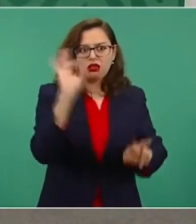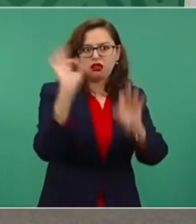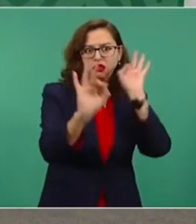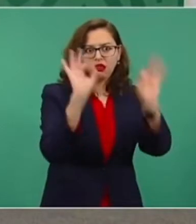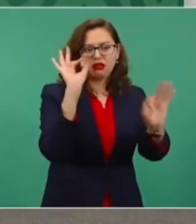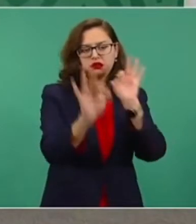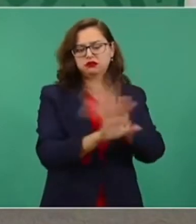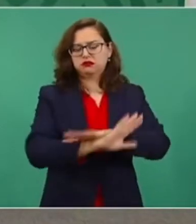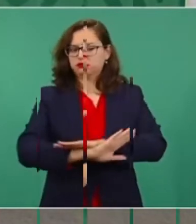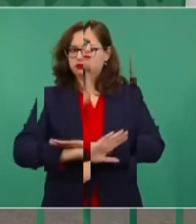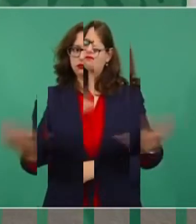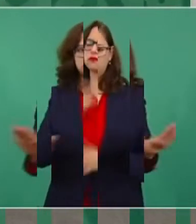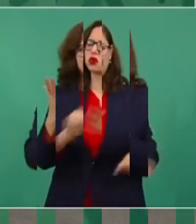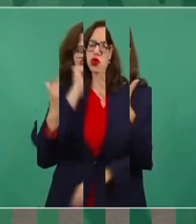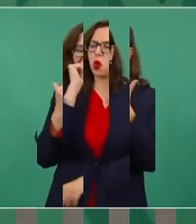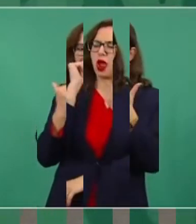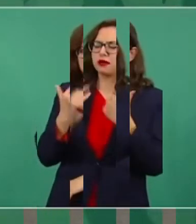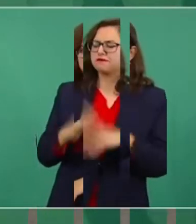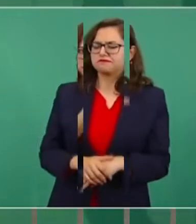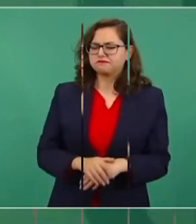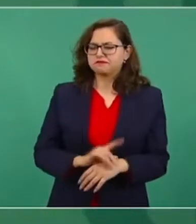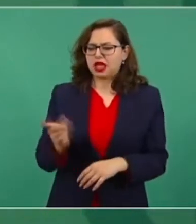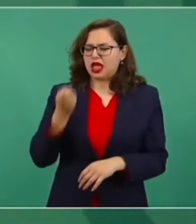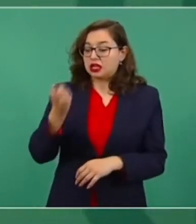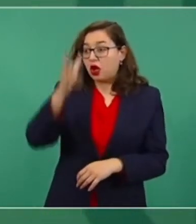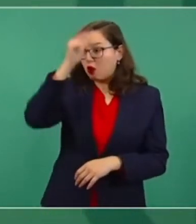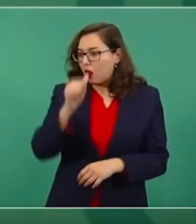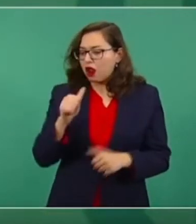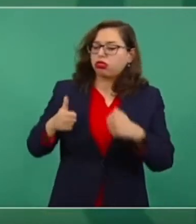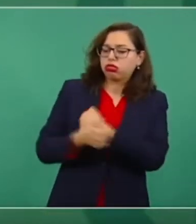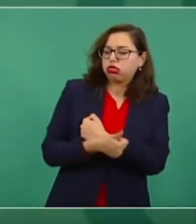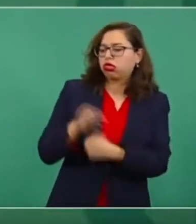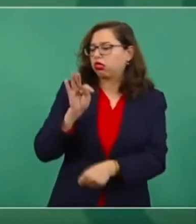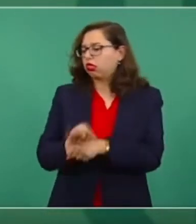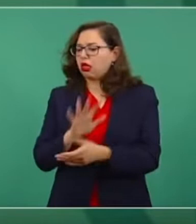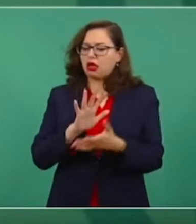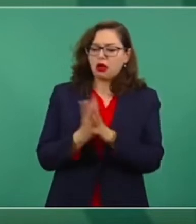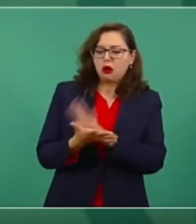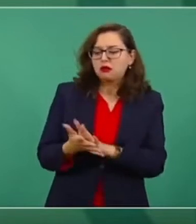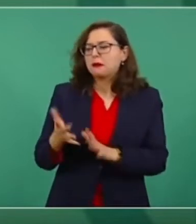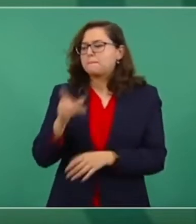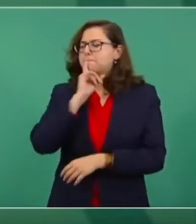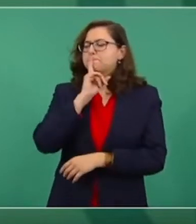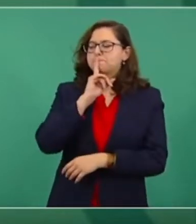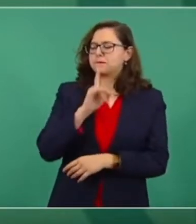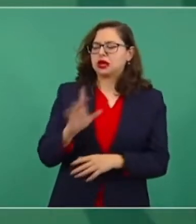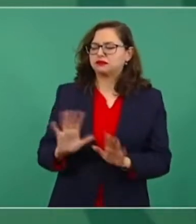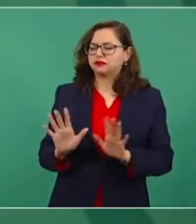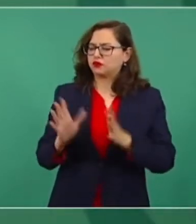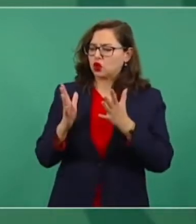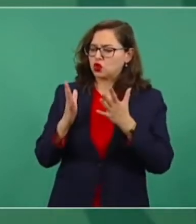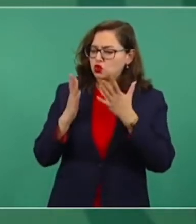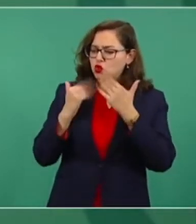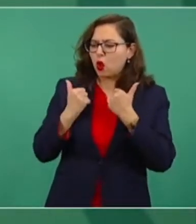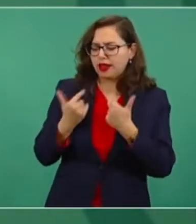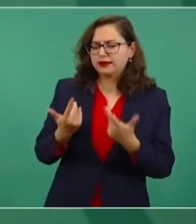Por respeto, un procedimiento que se aplica en Estados Unidos desde hace tiempo, no se